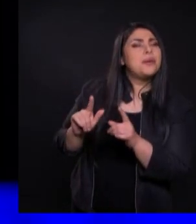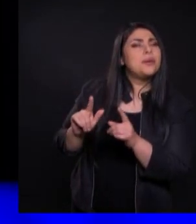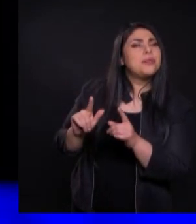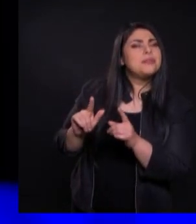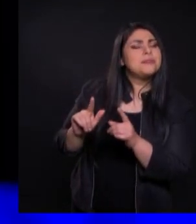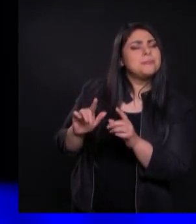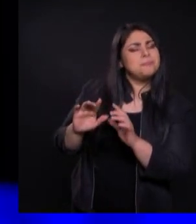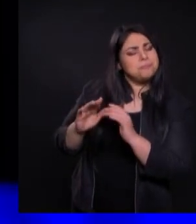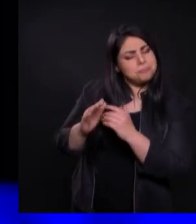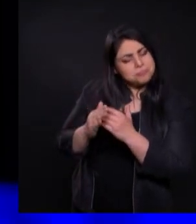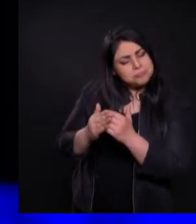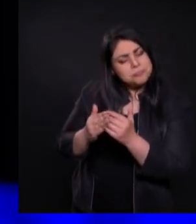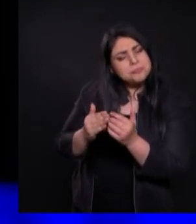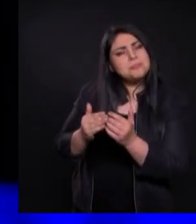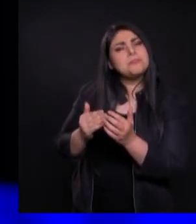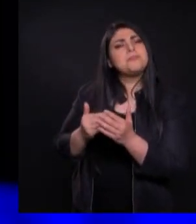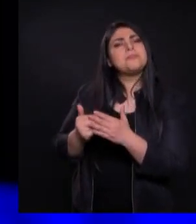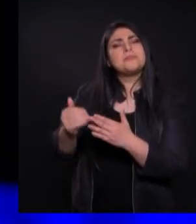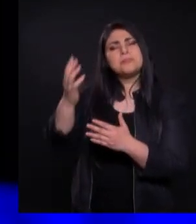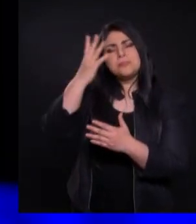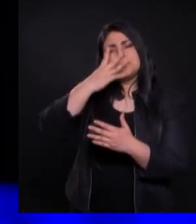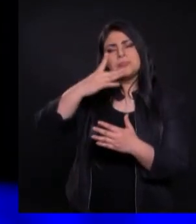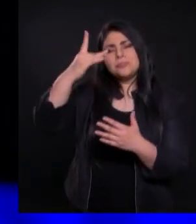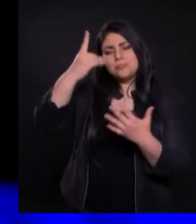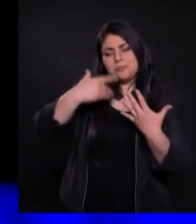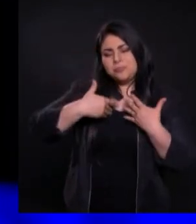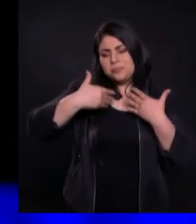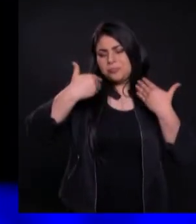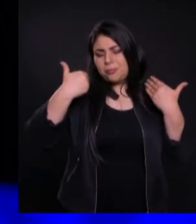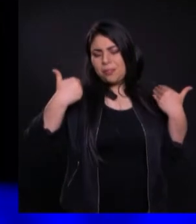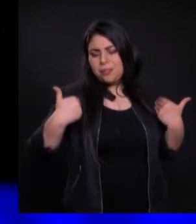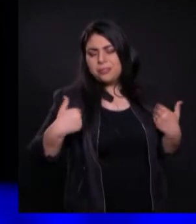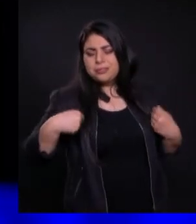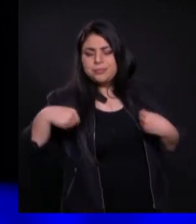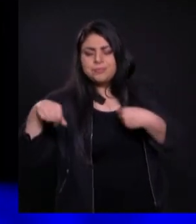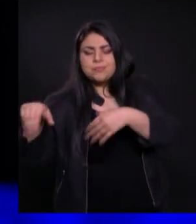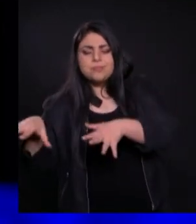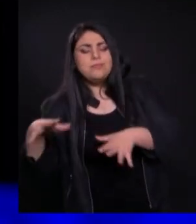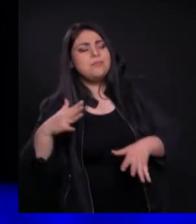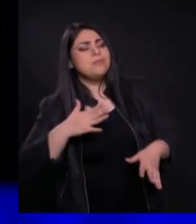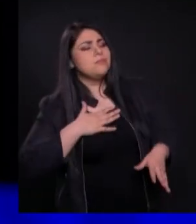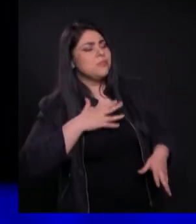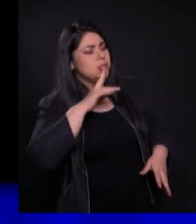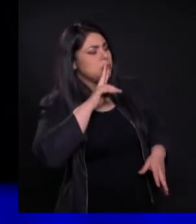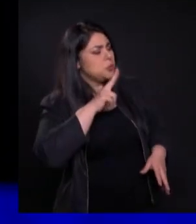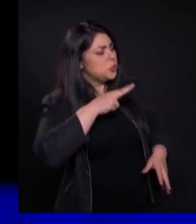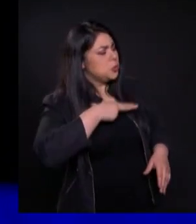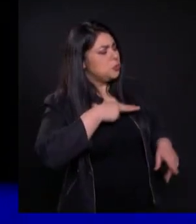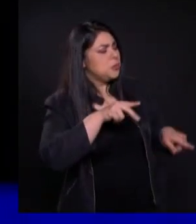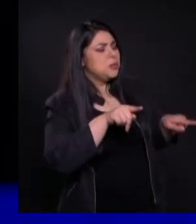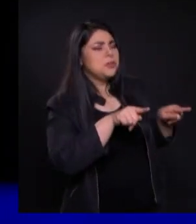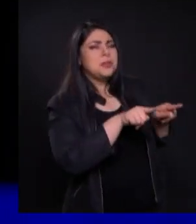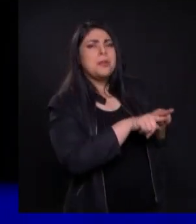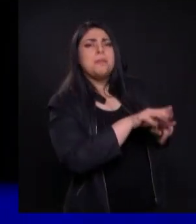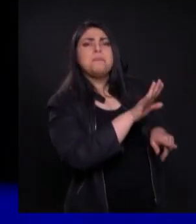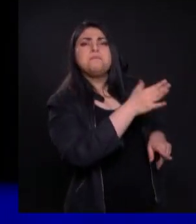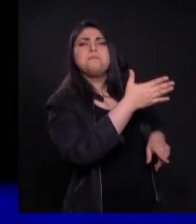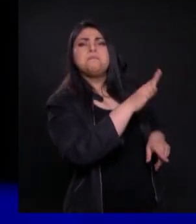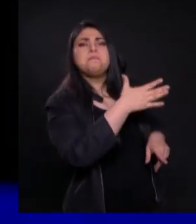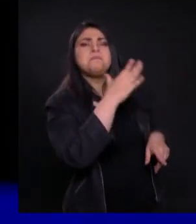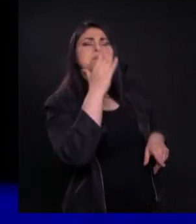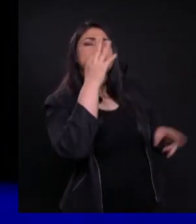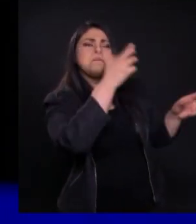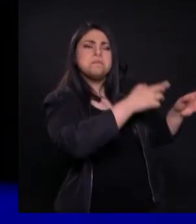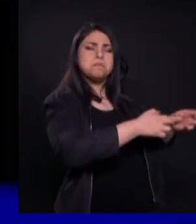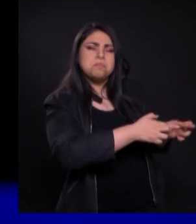Sino que se despojó A sí mismo Tomando forma De siervo Hecho semejante A los hombres Y estando En condición